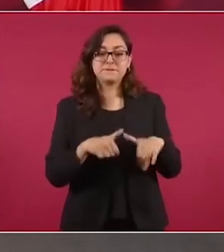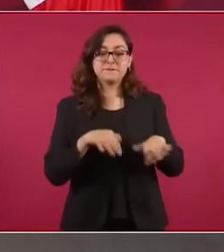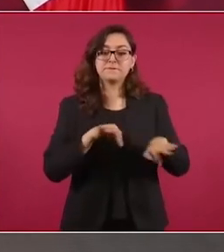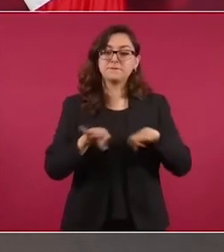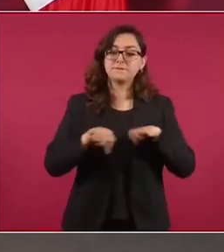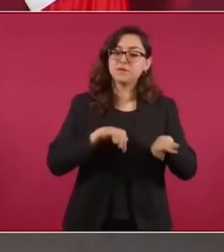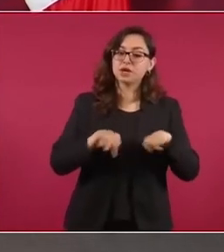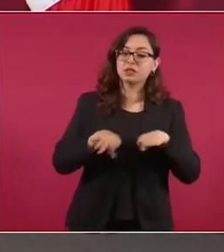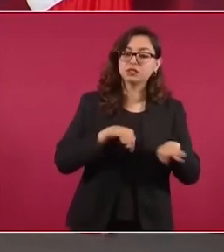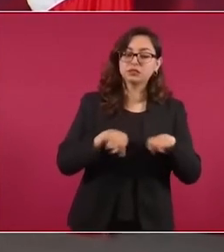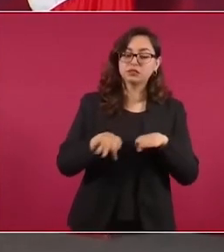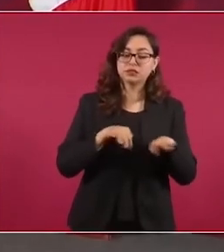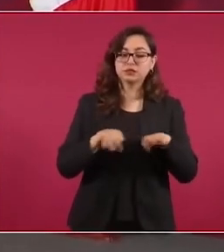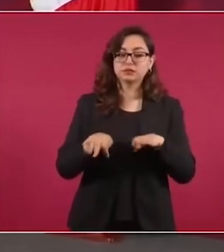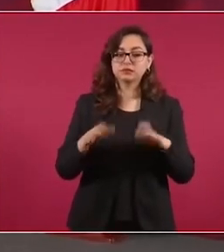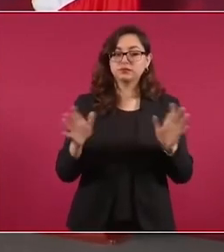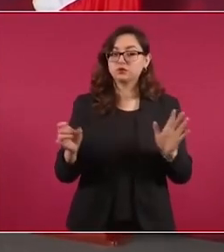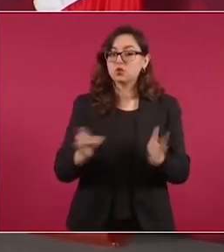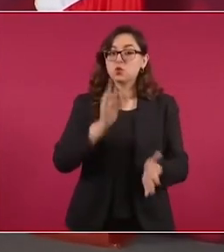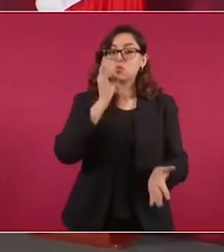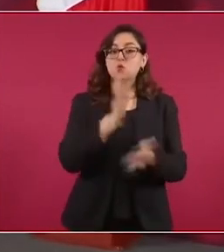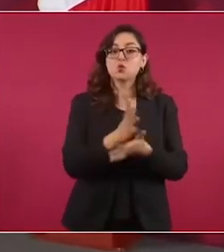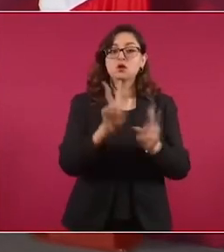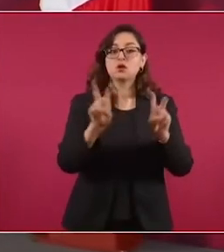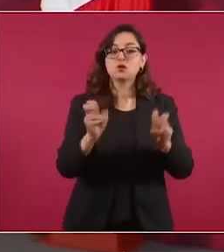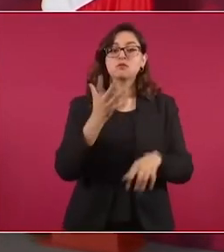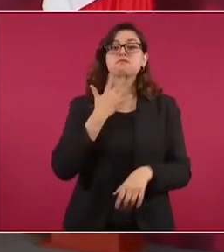solo en refinerías.